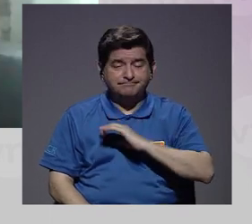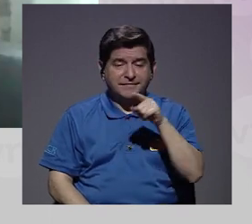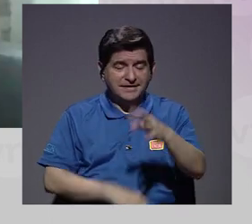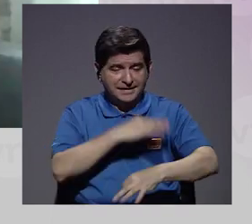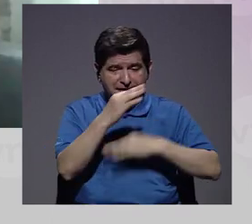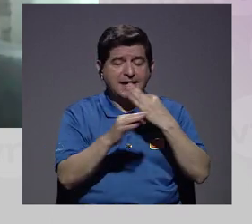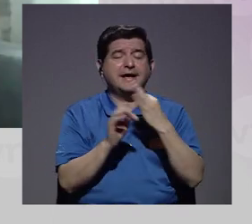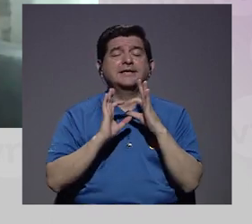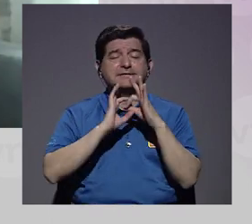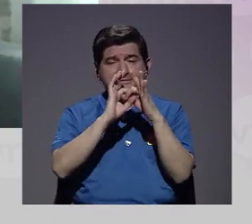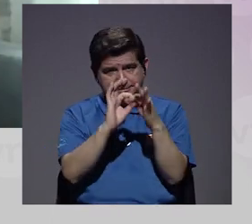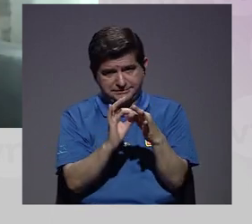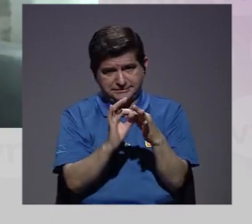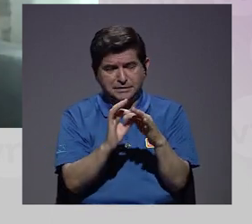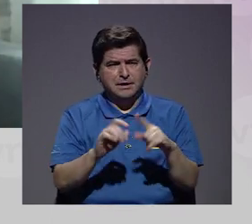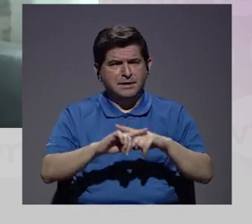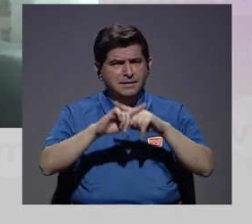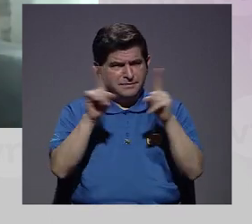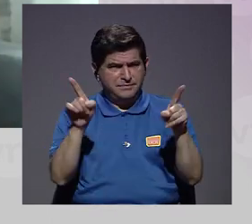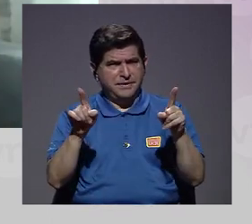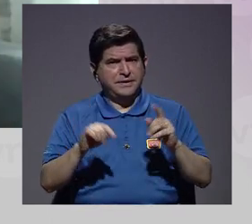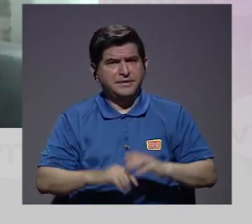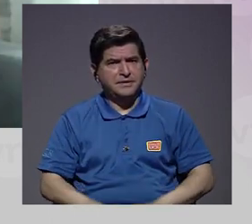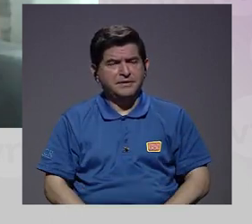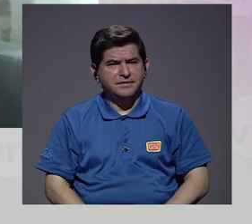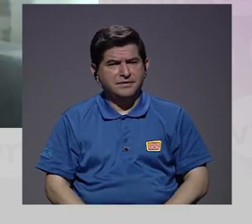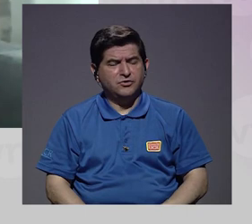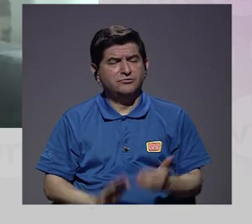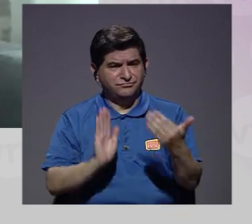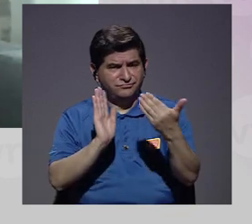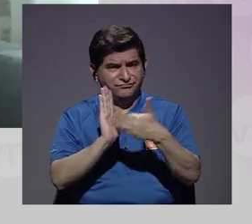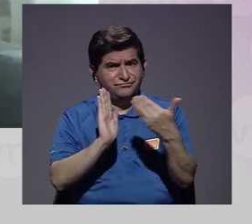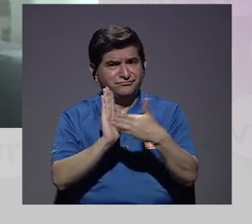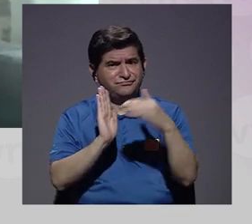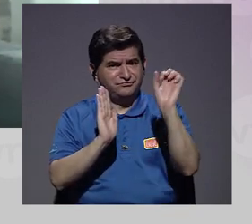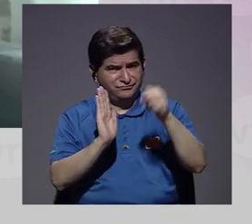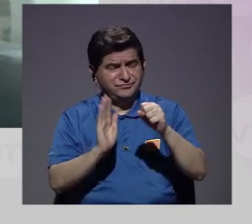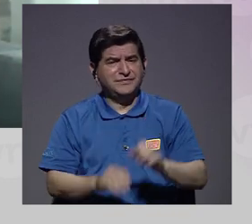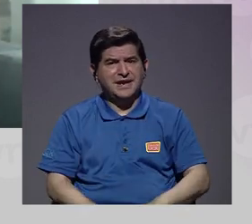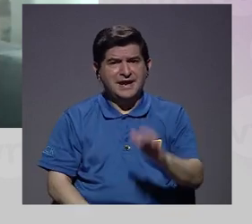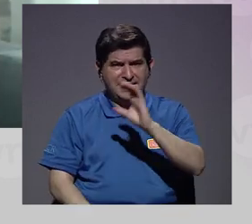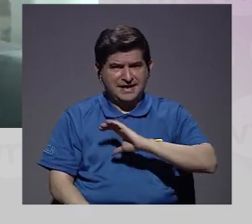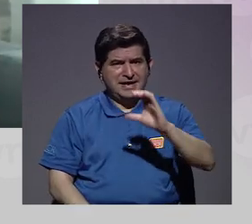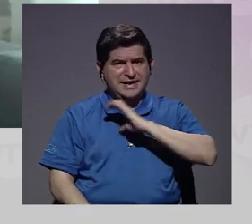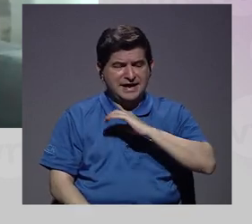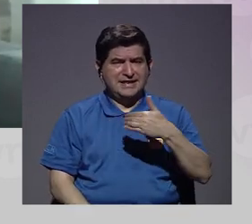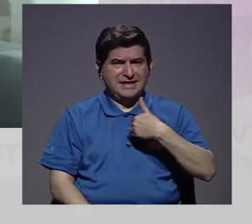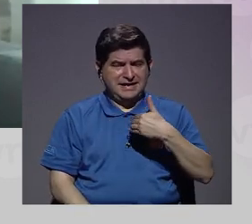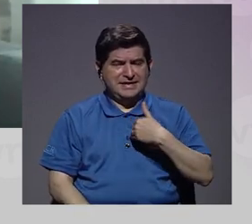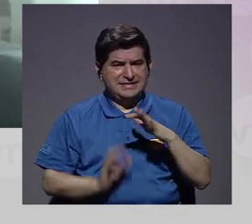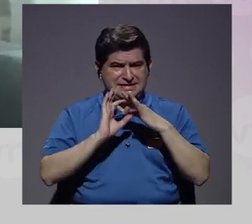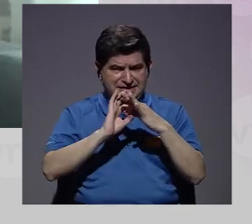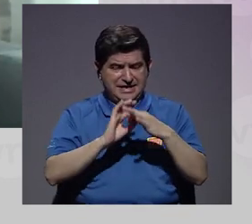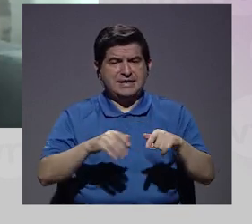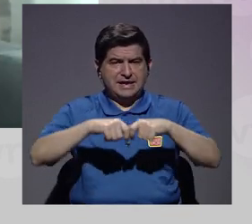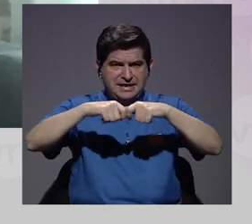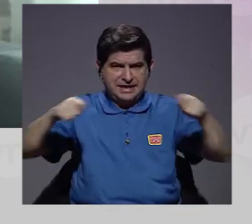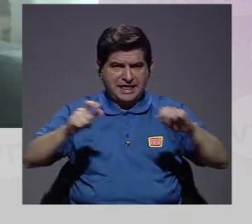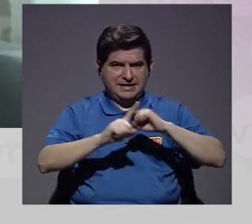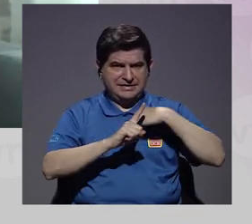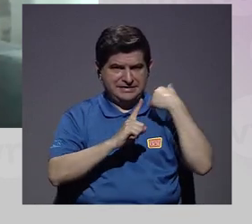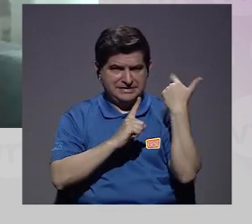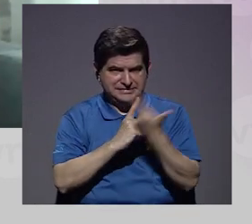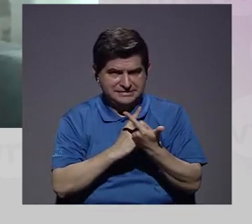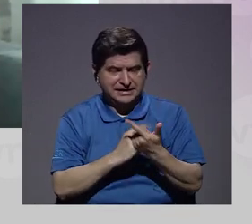de ese tipo de relaciones. Pero definitivamente se va a ver afectada la calidad de las relaciones, o esa distancia